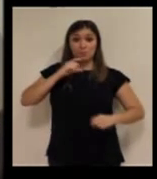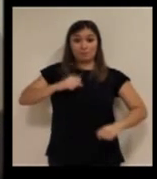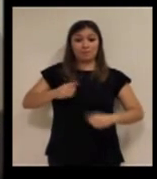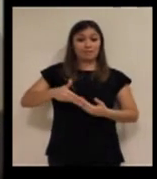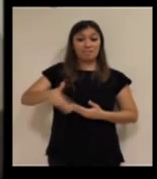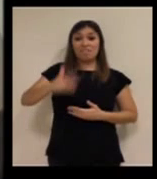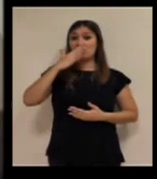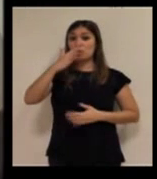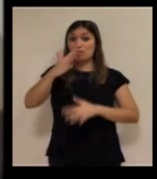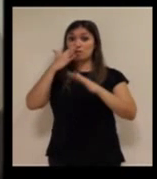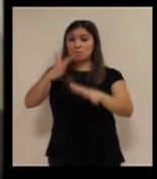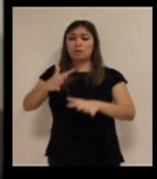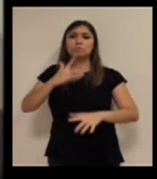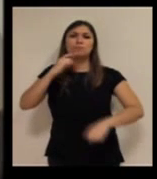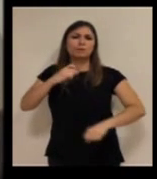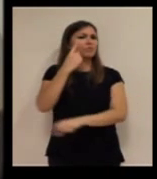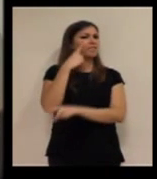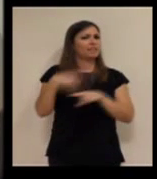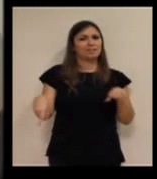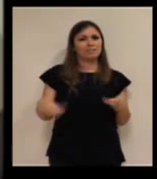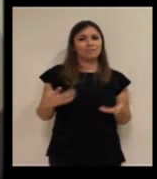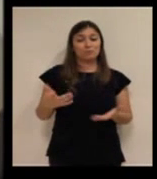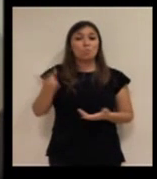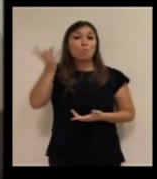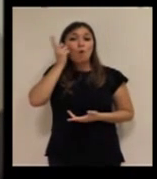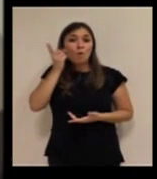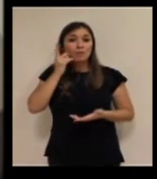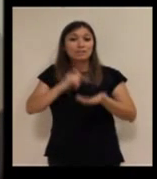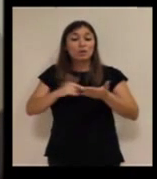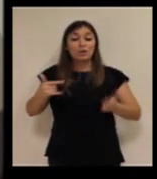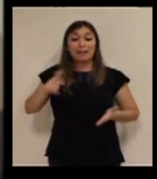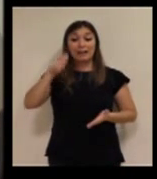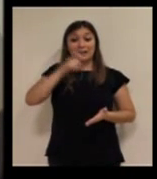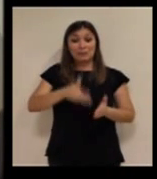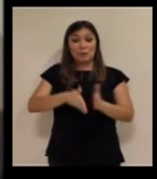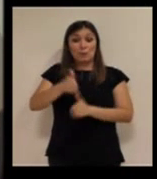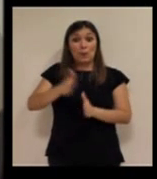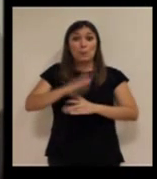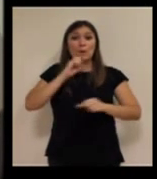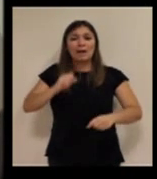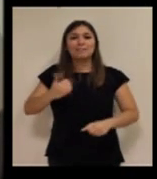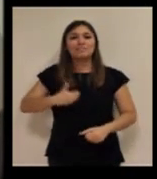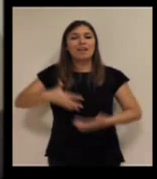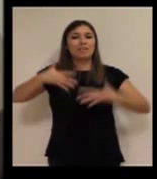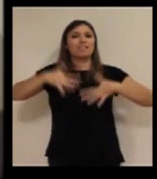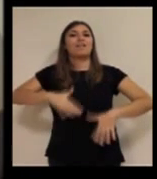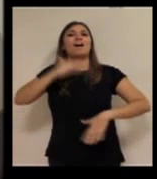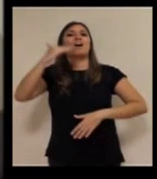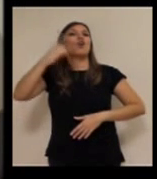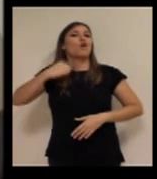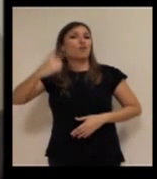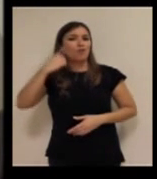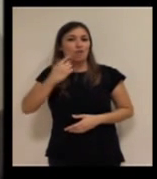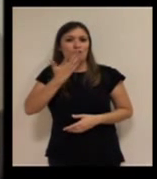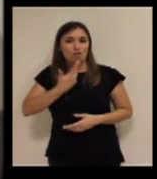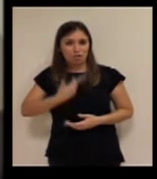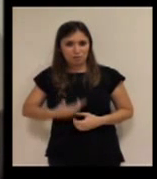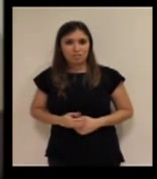años. Es decir, que la telefonía móvil y las tecnologías para ello va a ser mucho más familiar, mucho más normal.